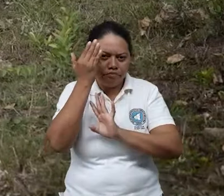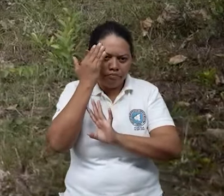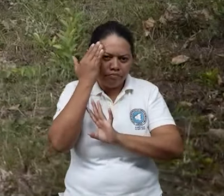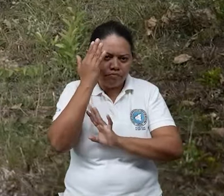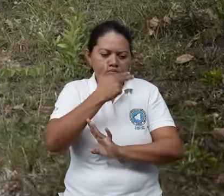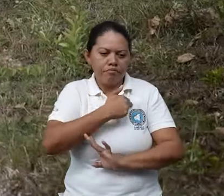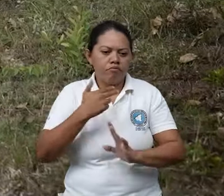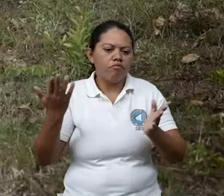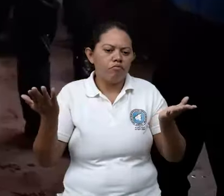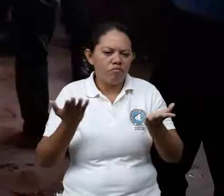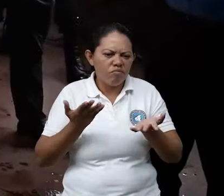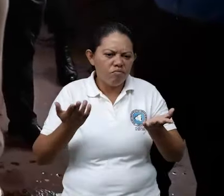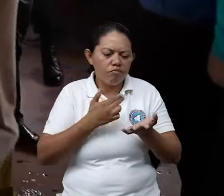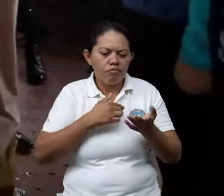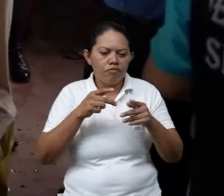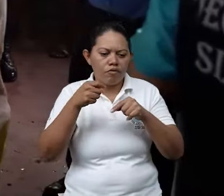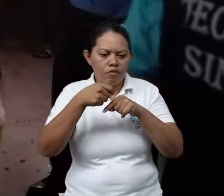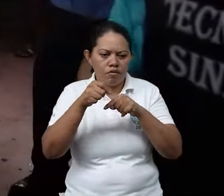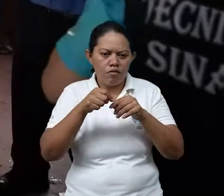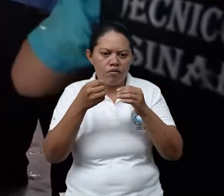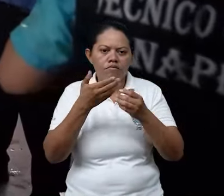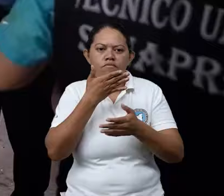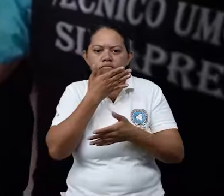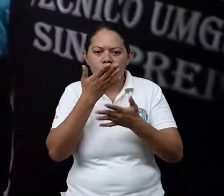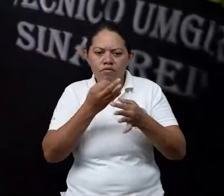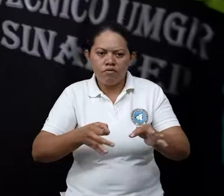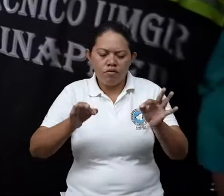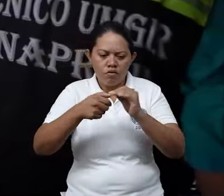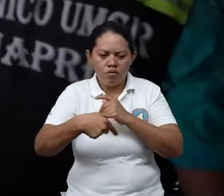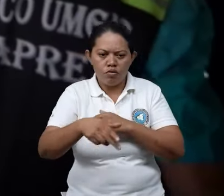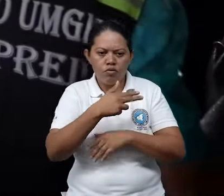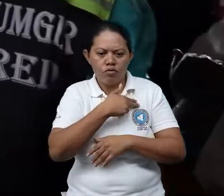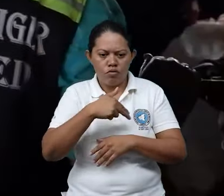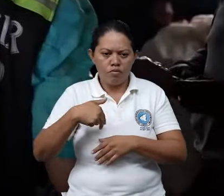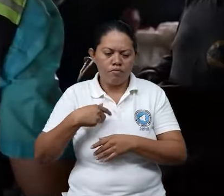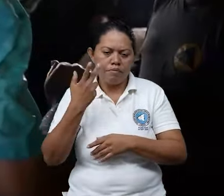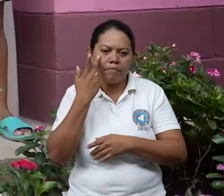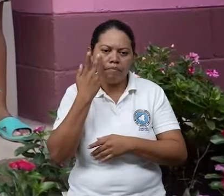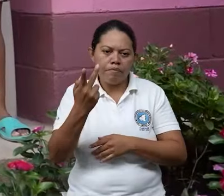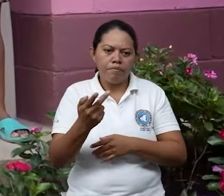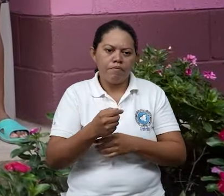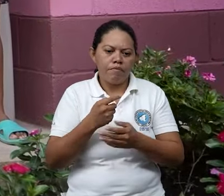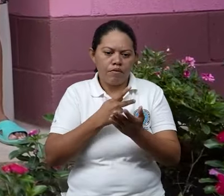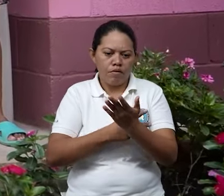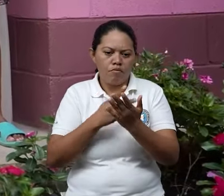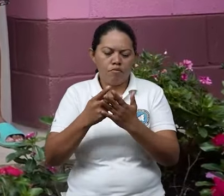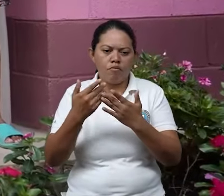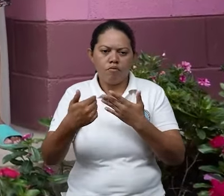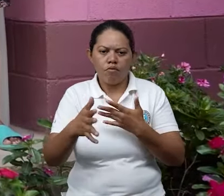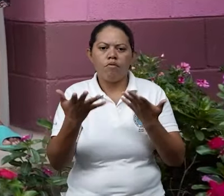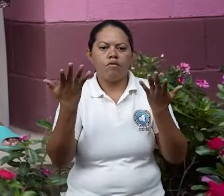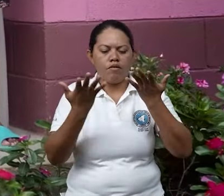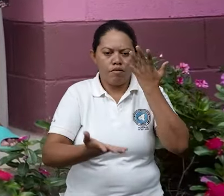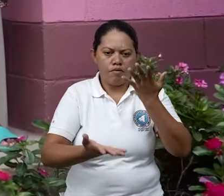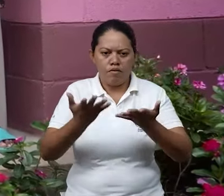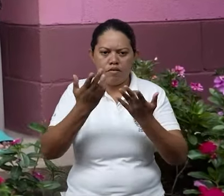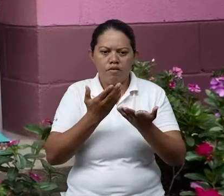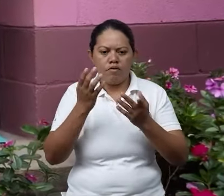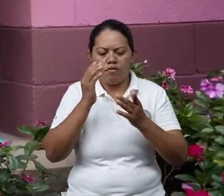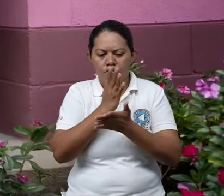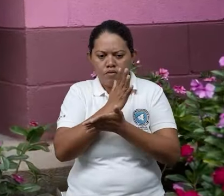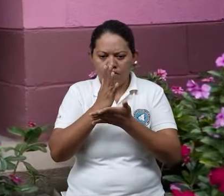conocer específicamente qué población es cuesta ante el mismo. En este caso, nosotros identificamos la población total, pero también la